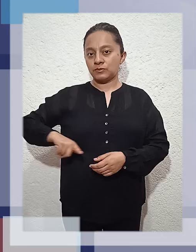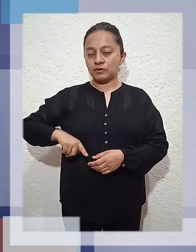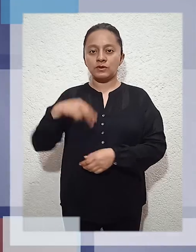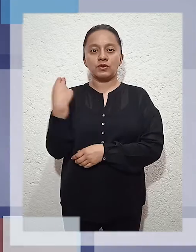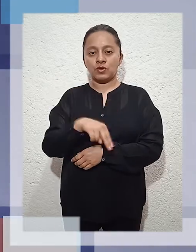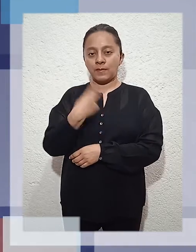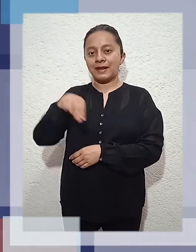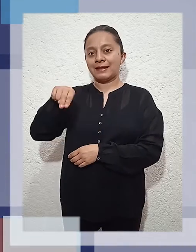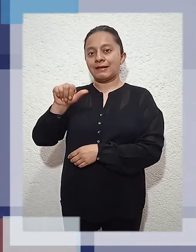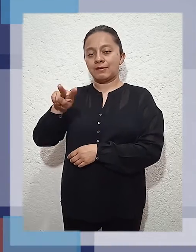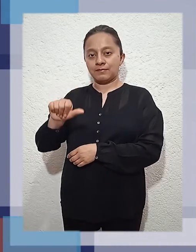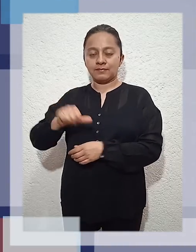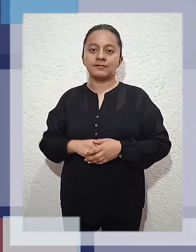Manuel Tobar.